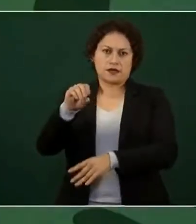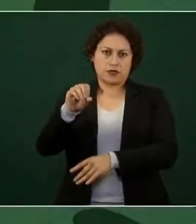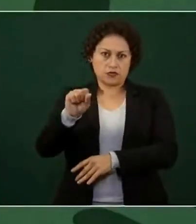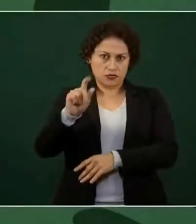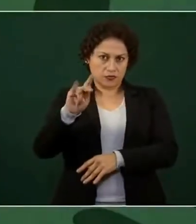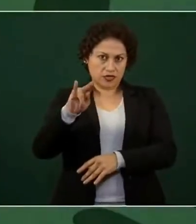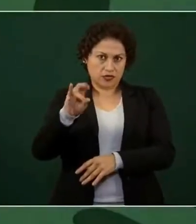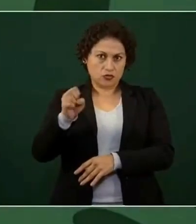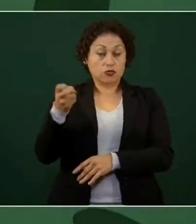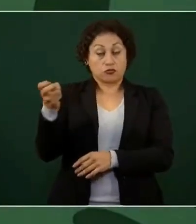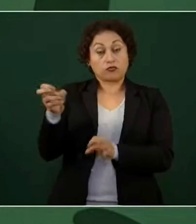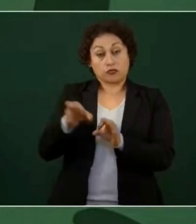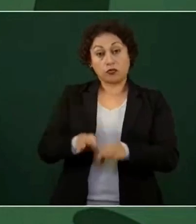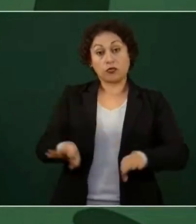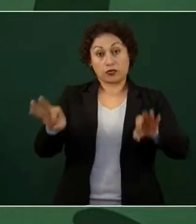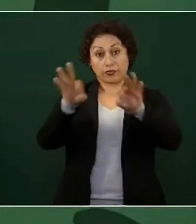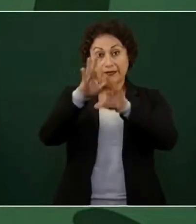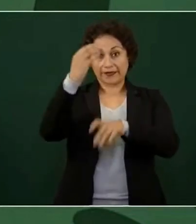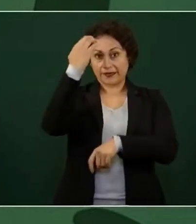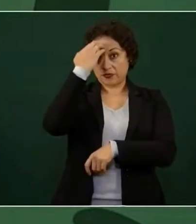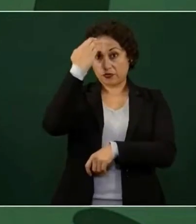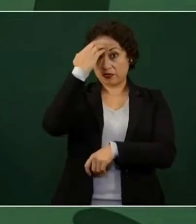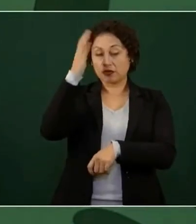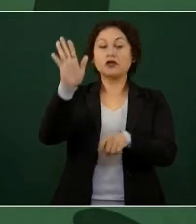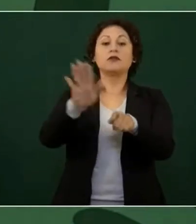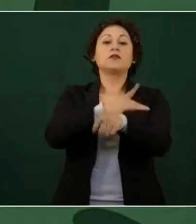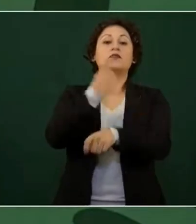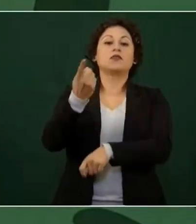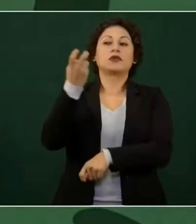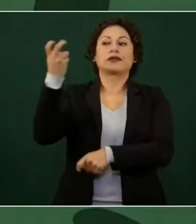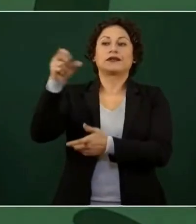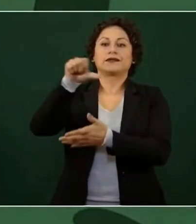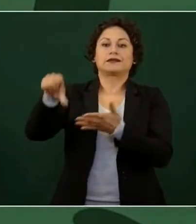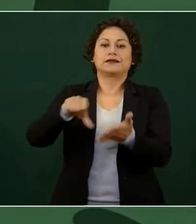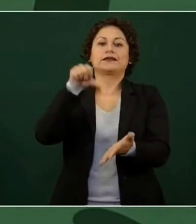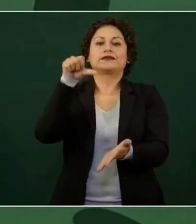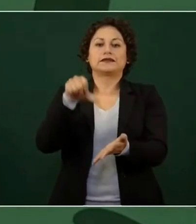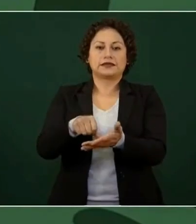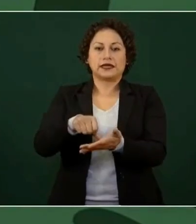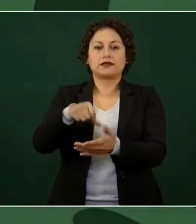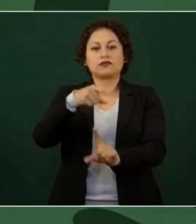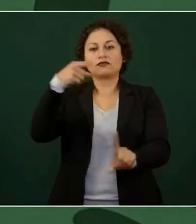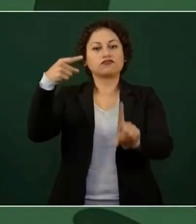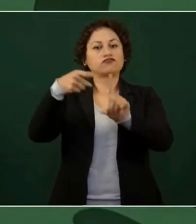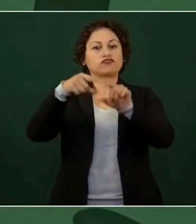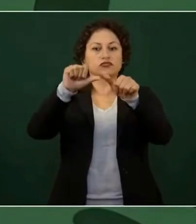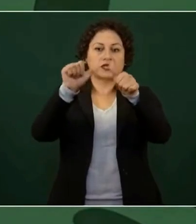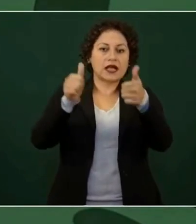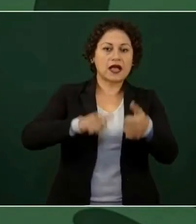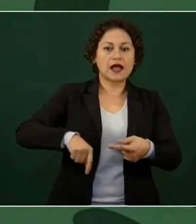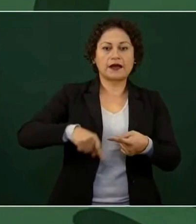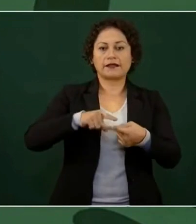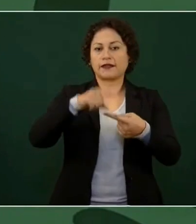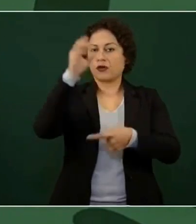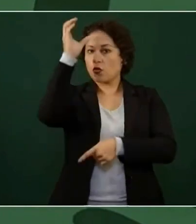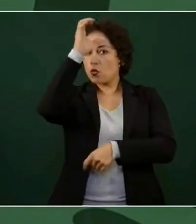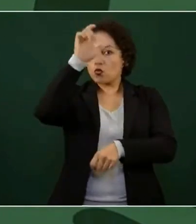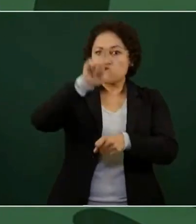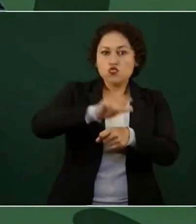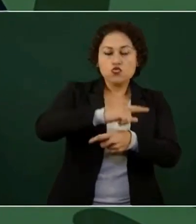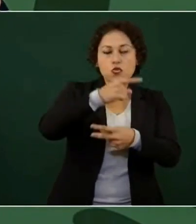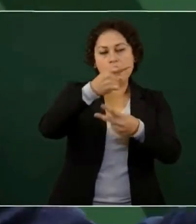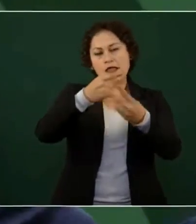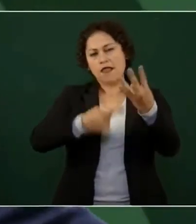porque ya es un centro para el arte, la cultura, sino